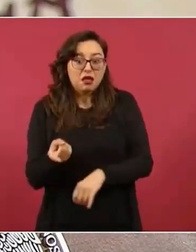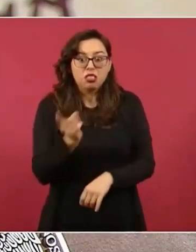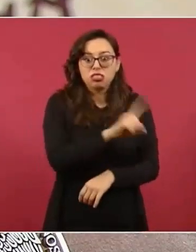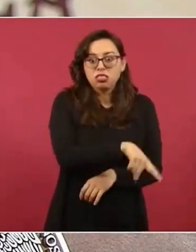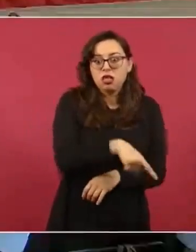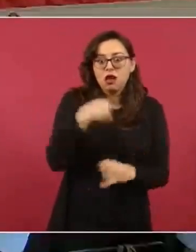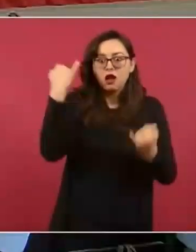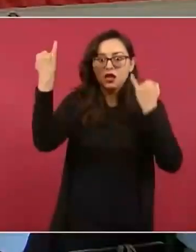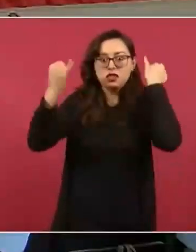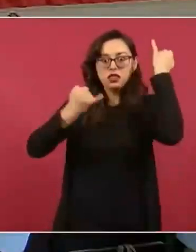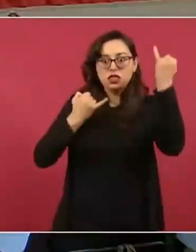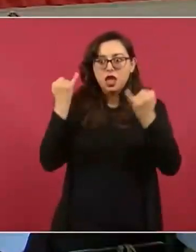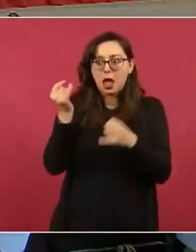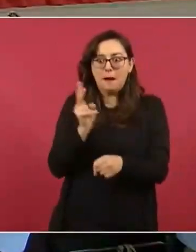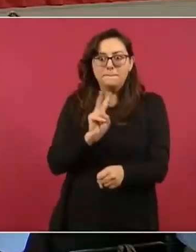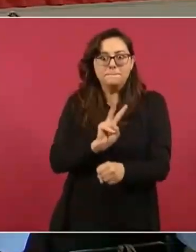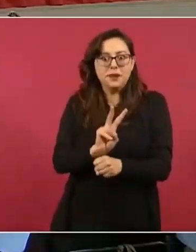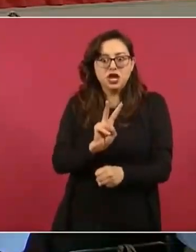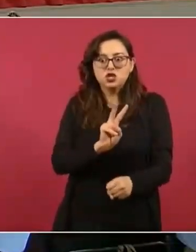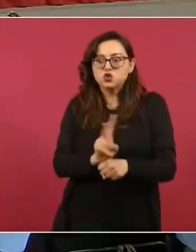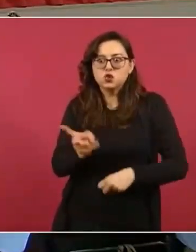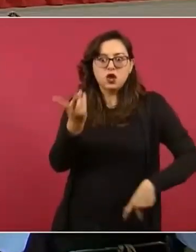publicaron estos periodistas y opositores.